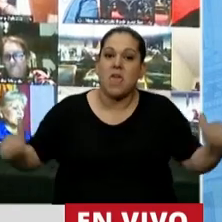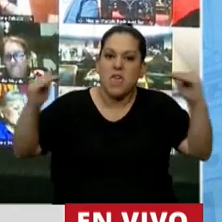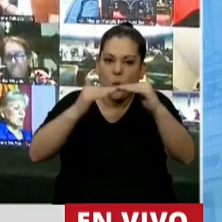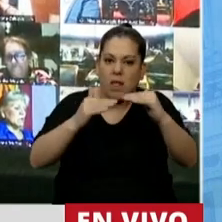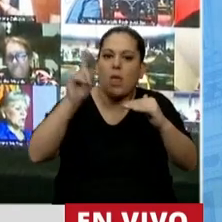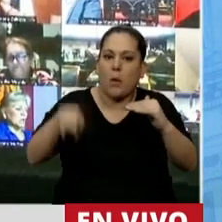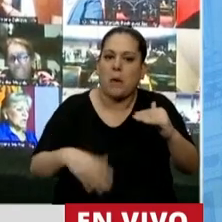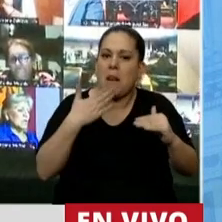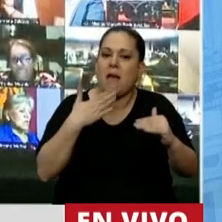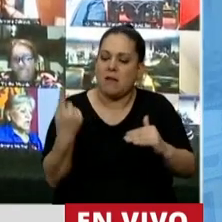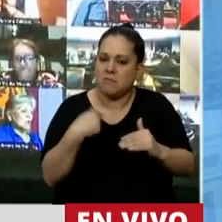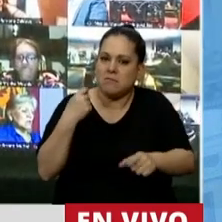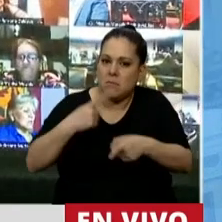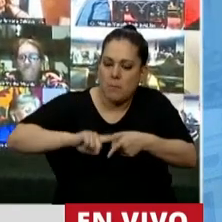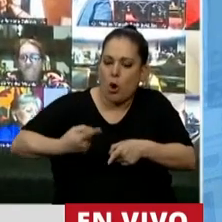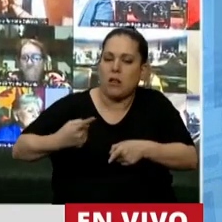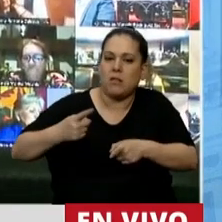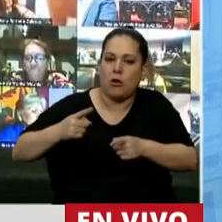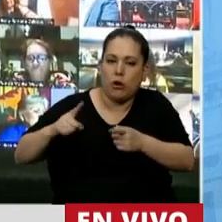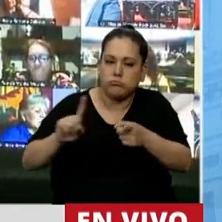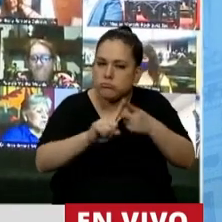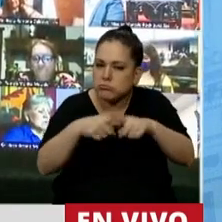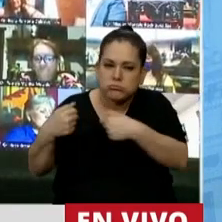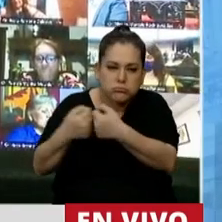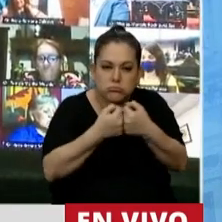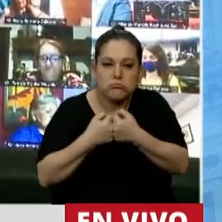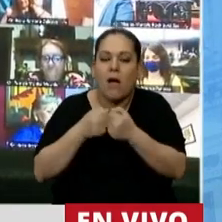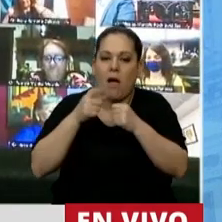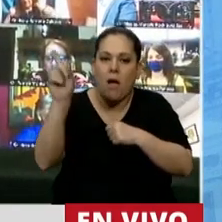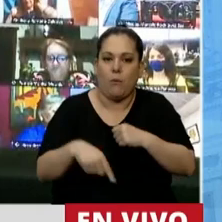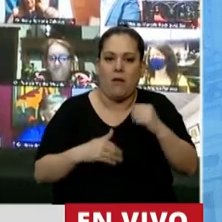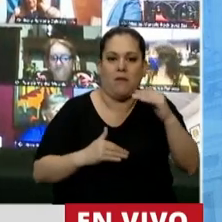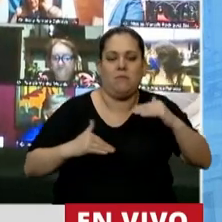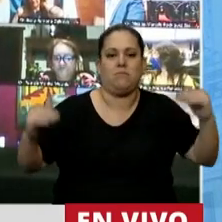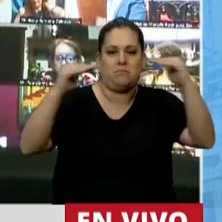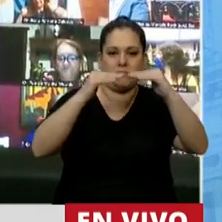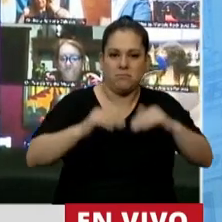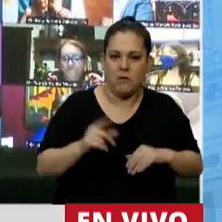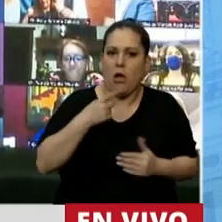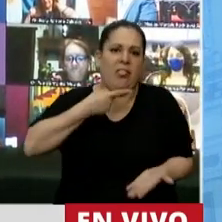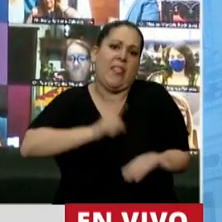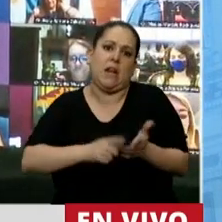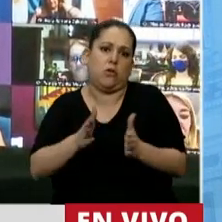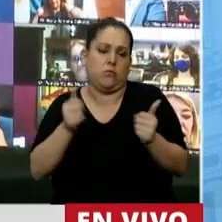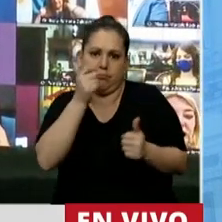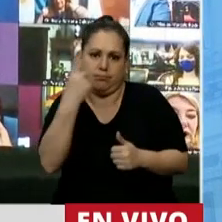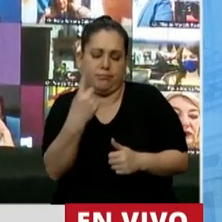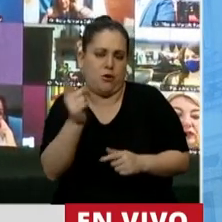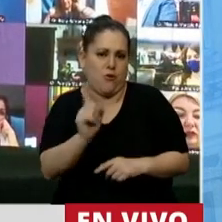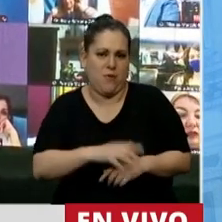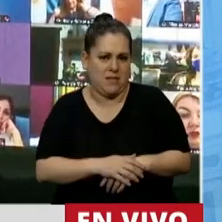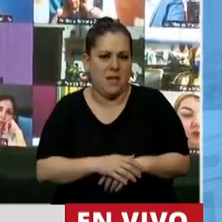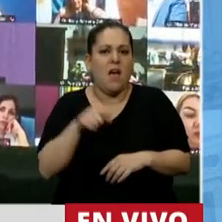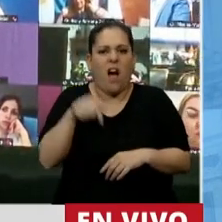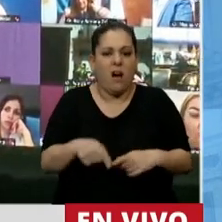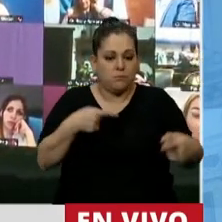política, no se hace por decreto. Y lo segundo, como dice nuestro Presidente, lo dijo hace muy poco tiempo, que lejos de estar sembrando discordia,